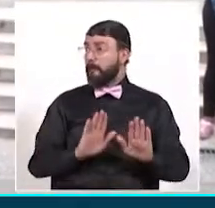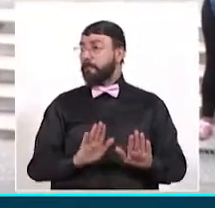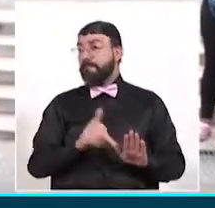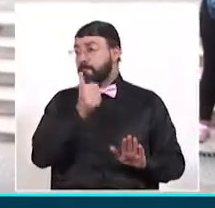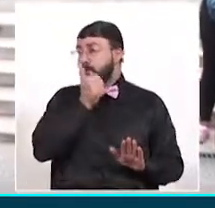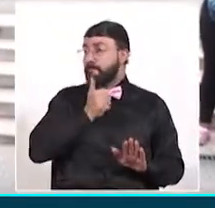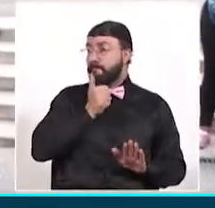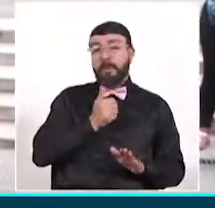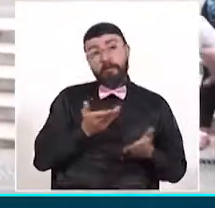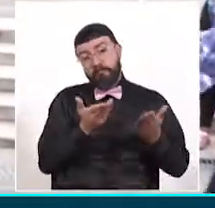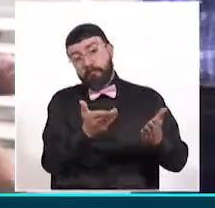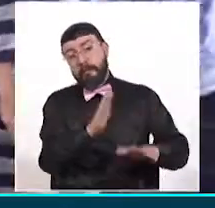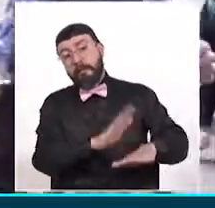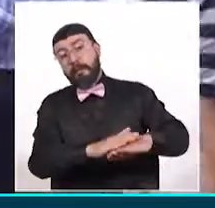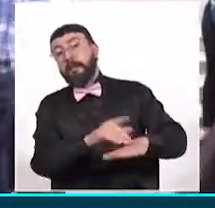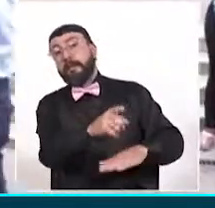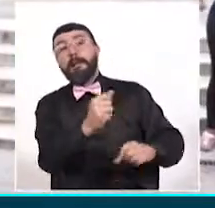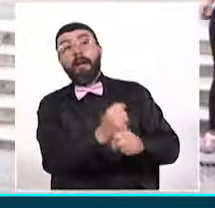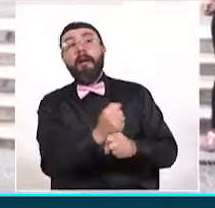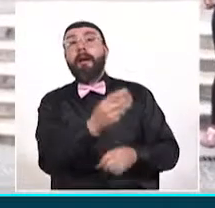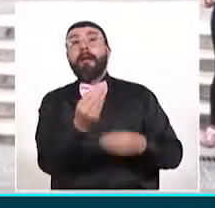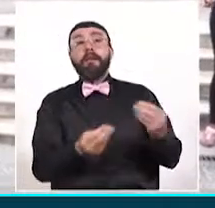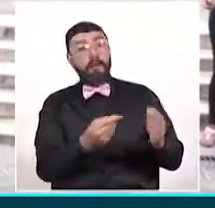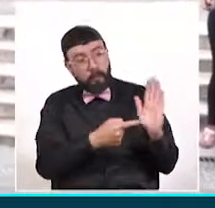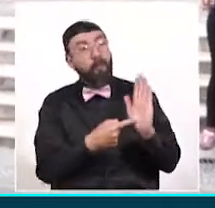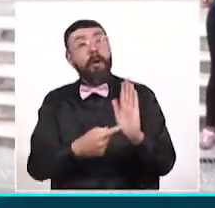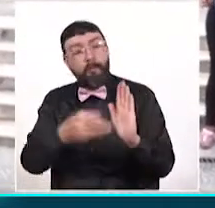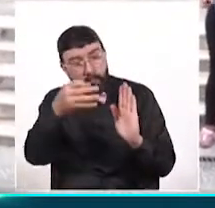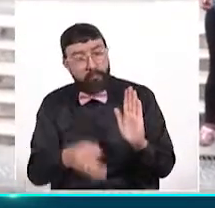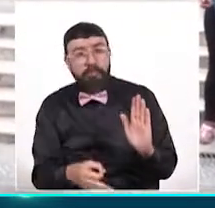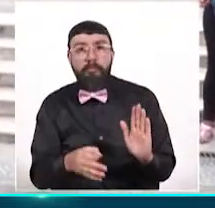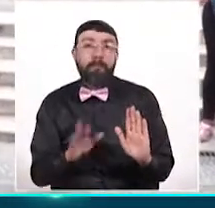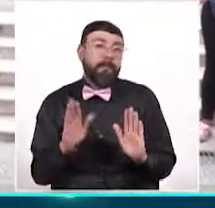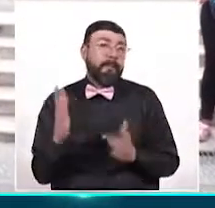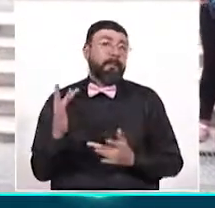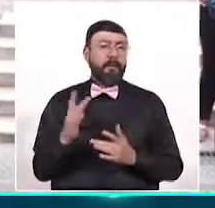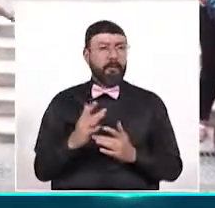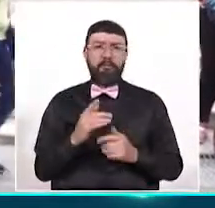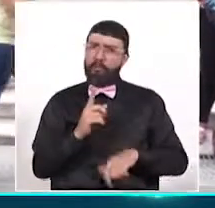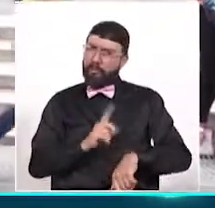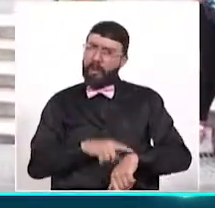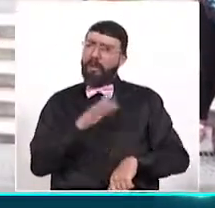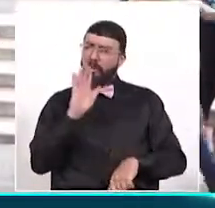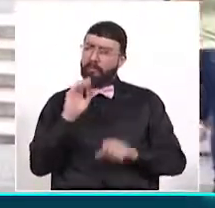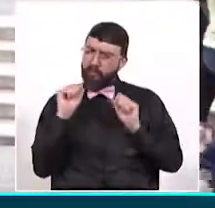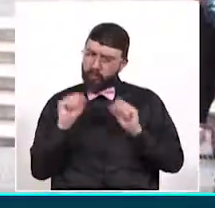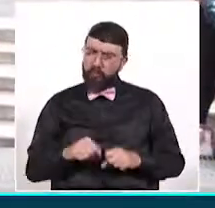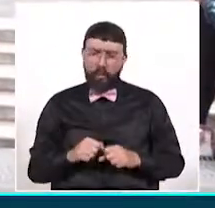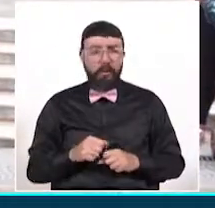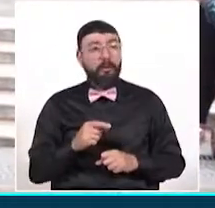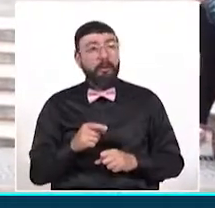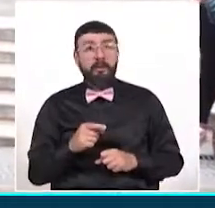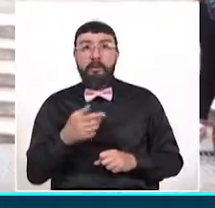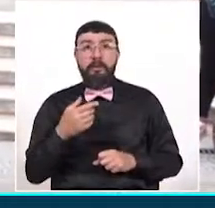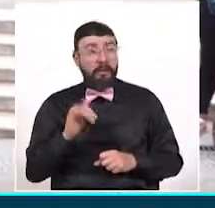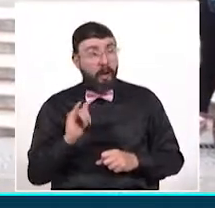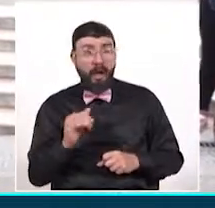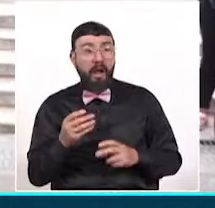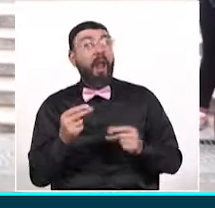sencillamente, y que muestre resultados. Aún es tiempo y prematuro para determinar si